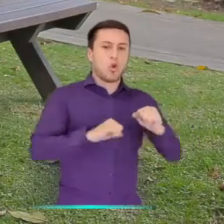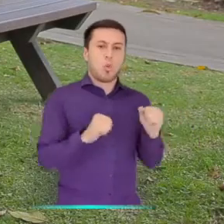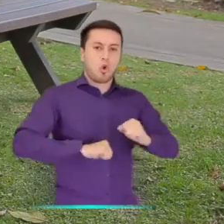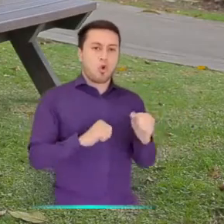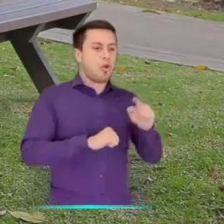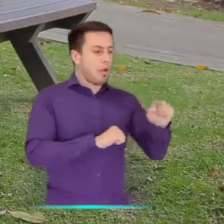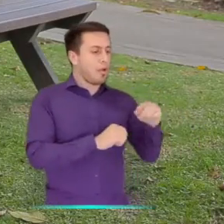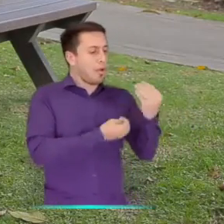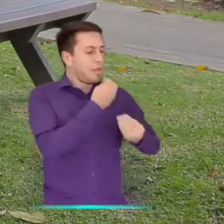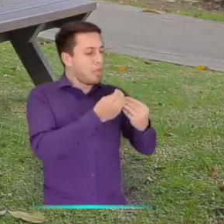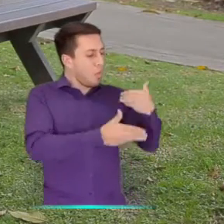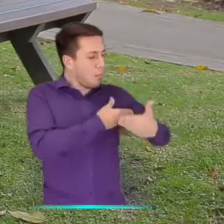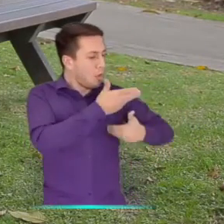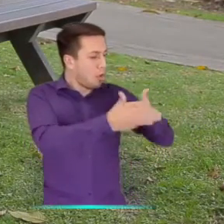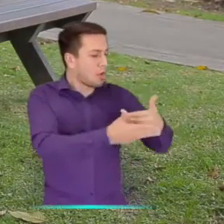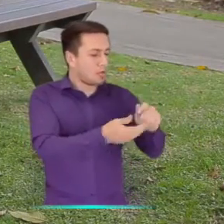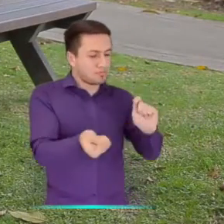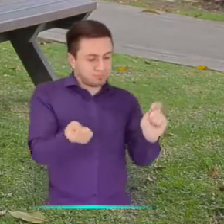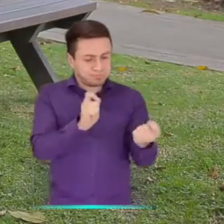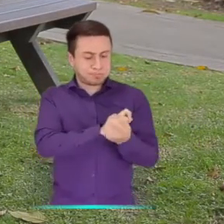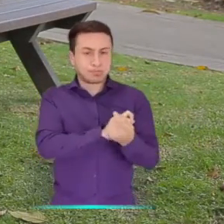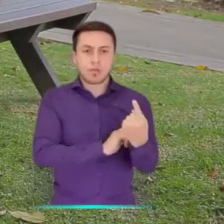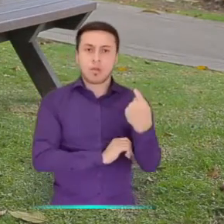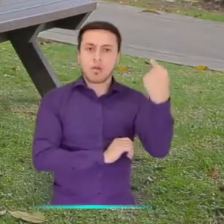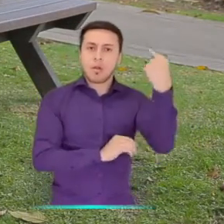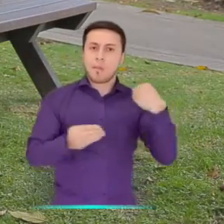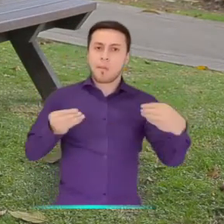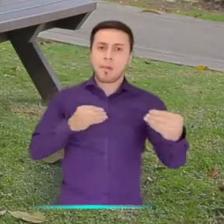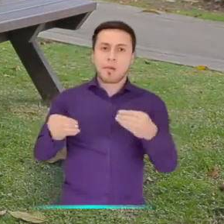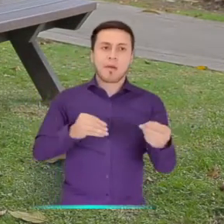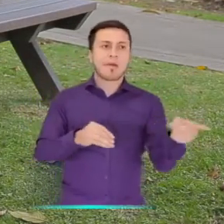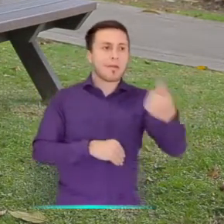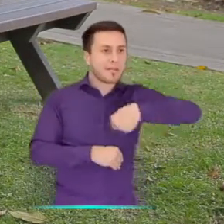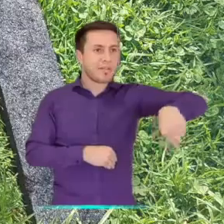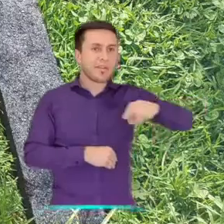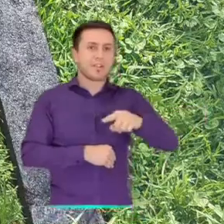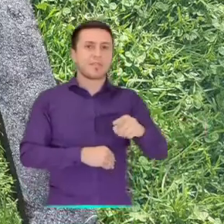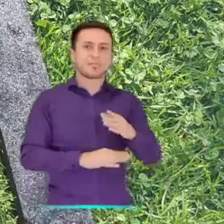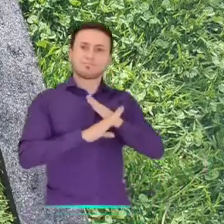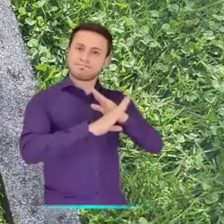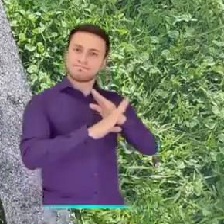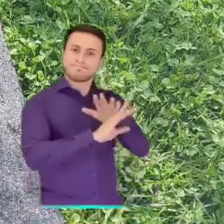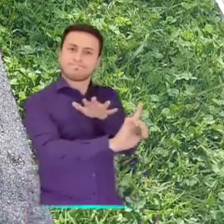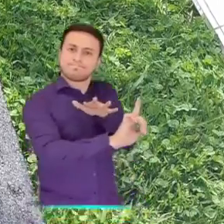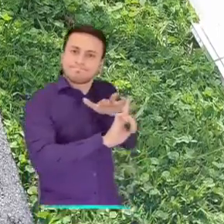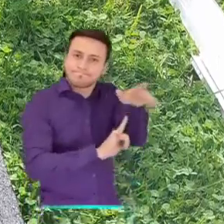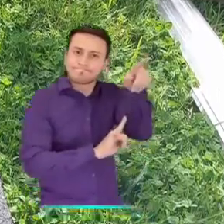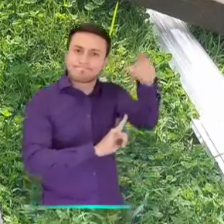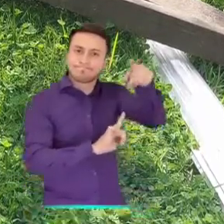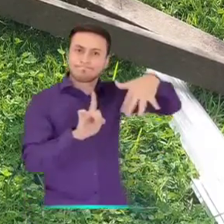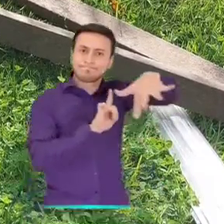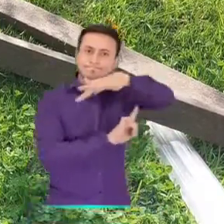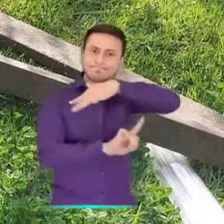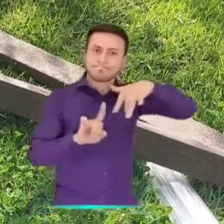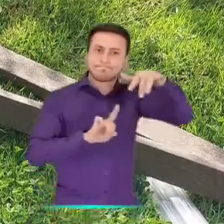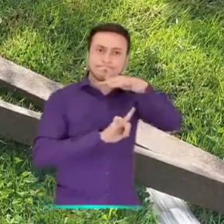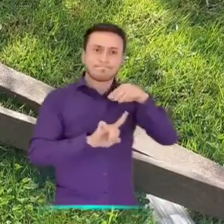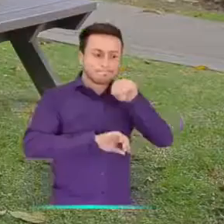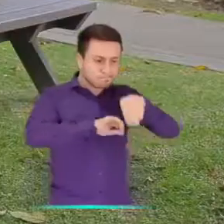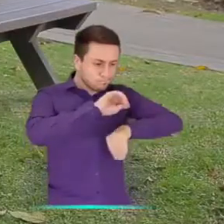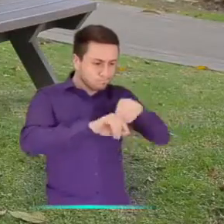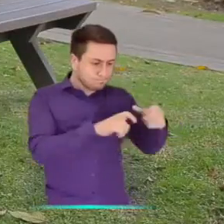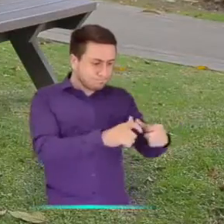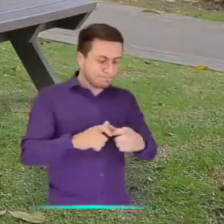estos residuos que se generen de ahora en adelante, todos se entregamos a la Asociación de Recicladores de Bogotá y ellos lo introducen en su proceso para convertirlo en madera